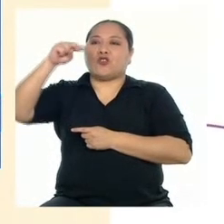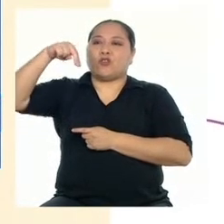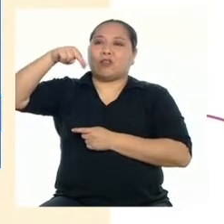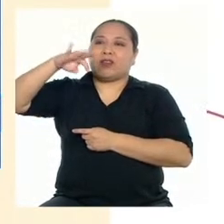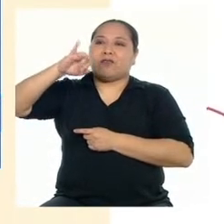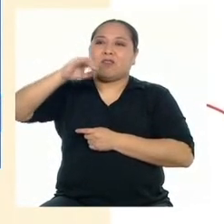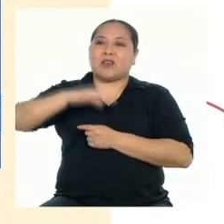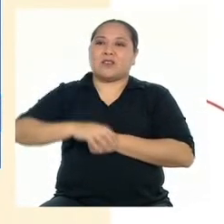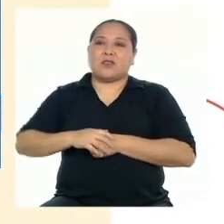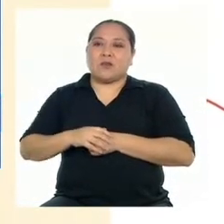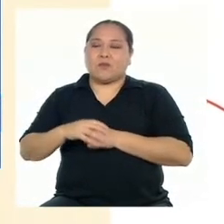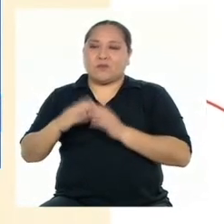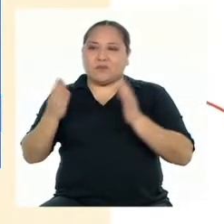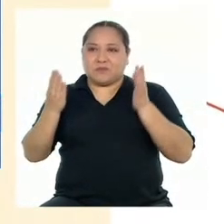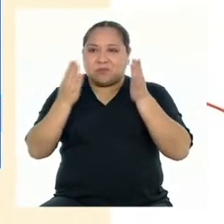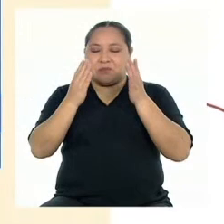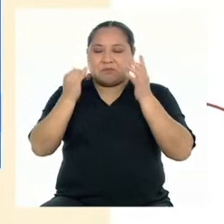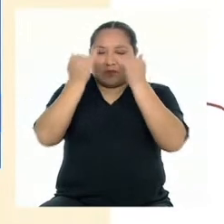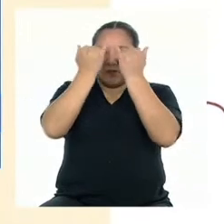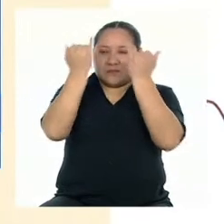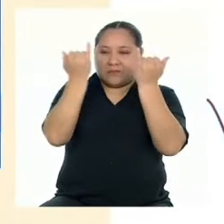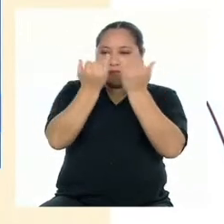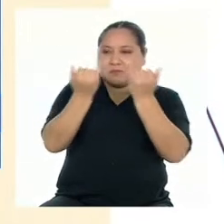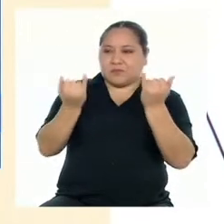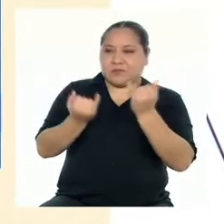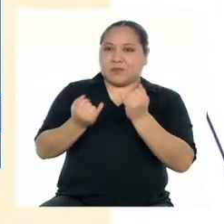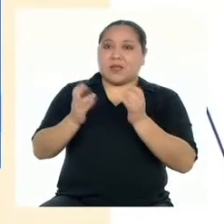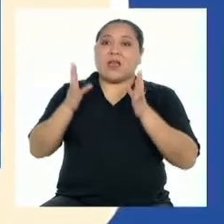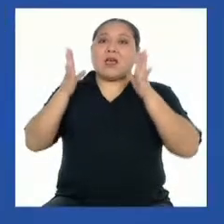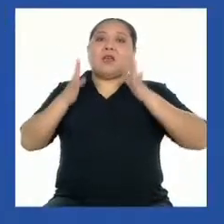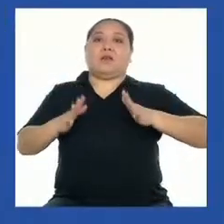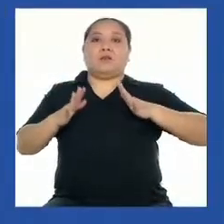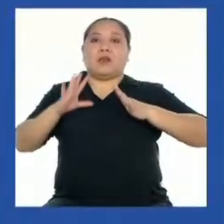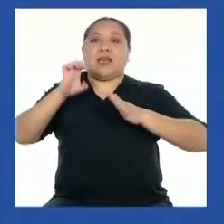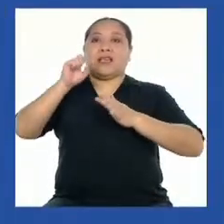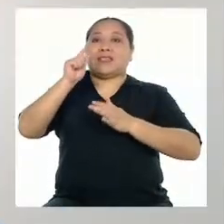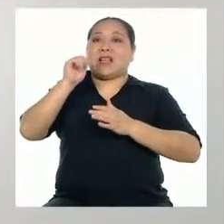de súbitas estatuas, porque sabemos que una estatua no se puede mover.